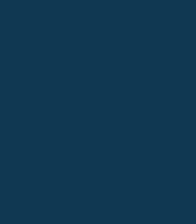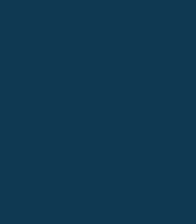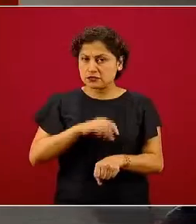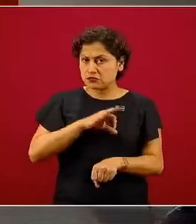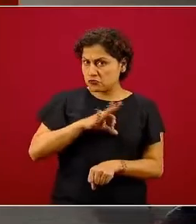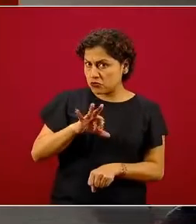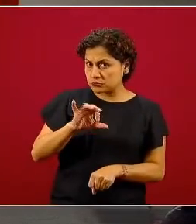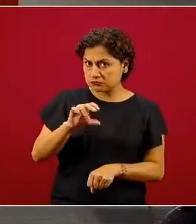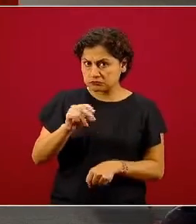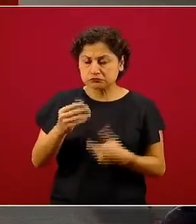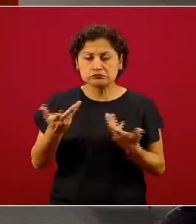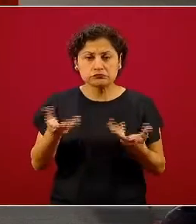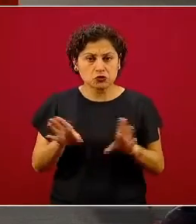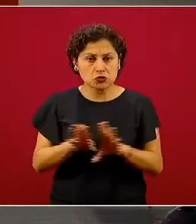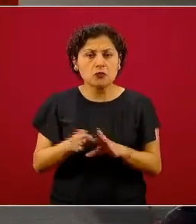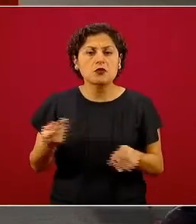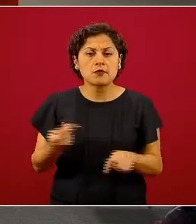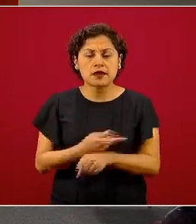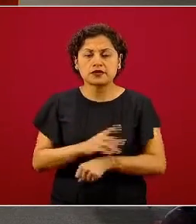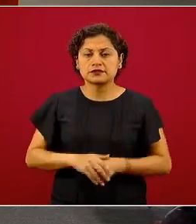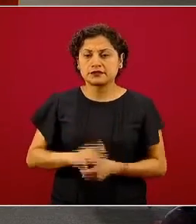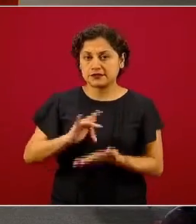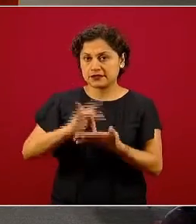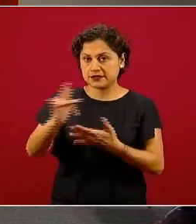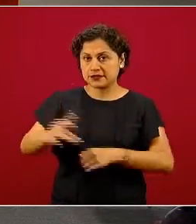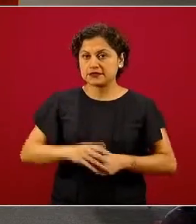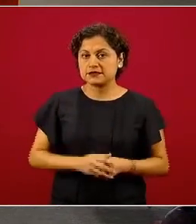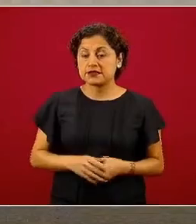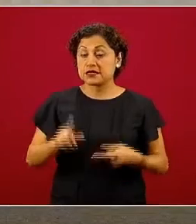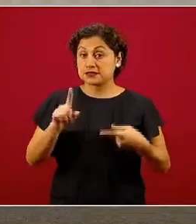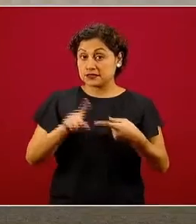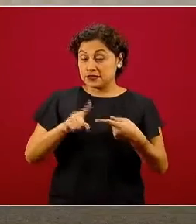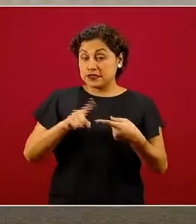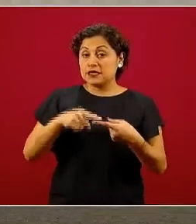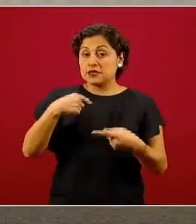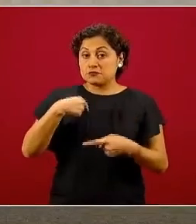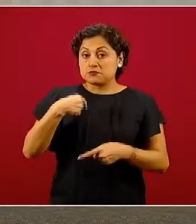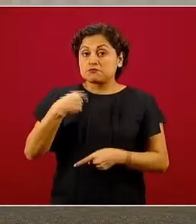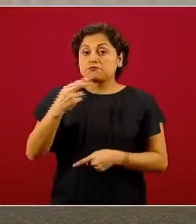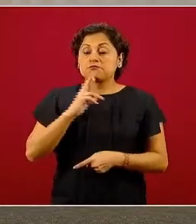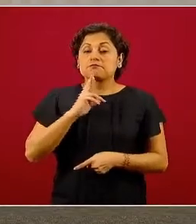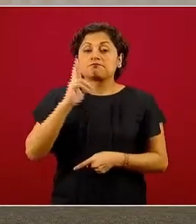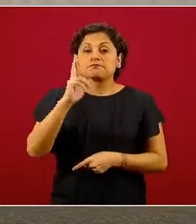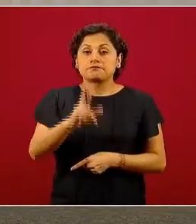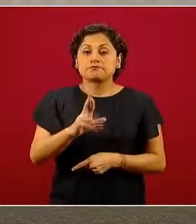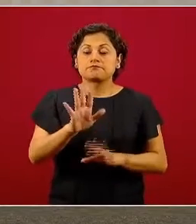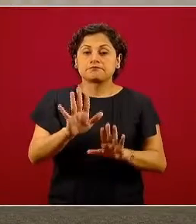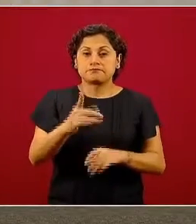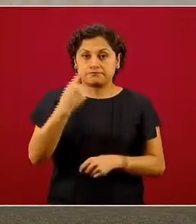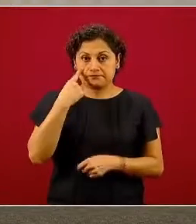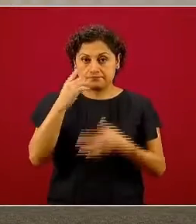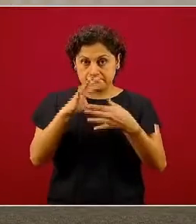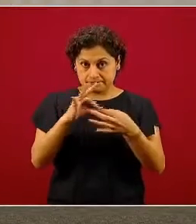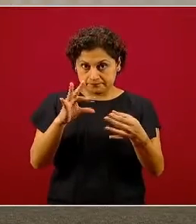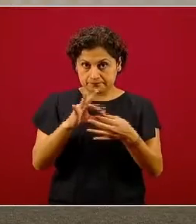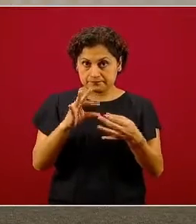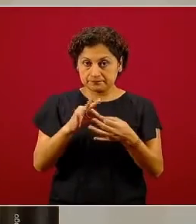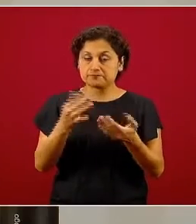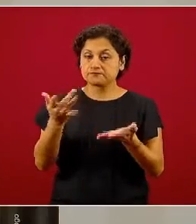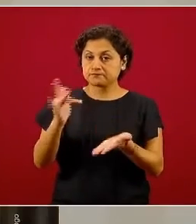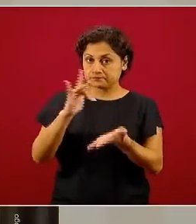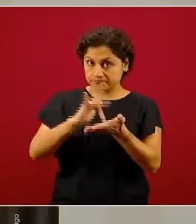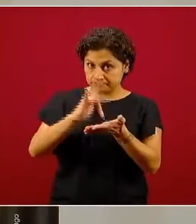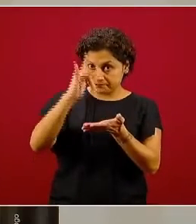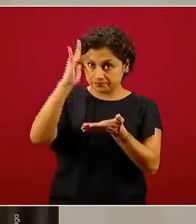Muchas gracias por las preguntas. Sobre la primera, explico de qué se trata y agradezco públicamente al